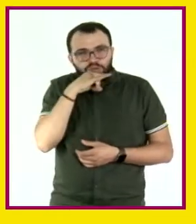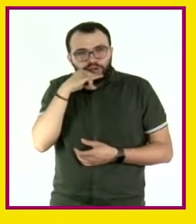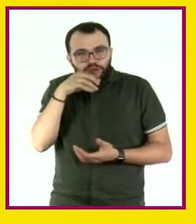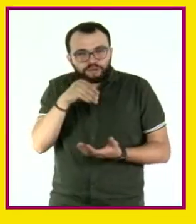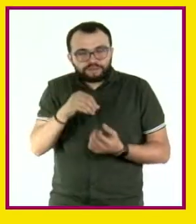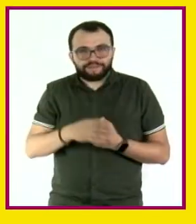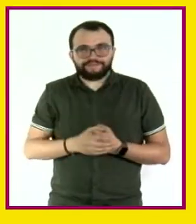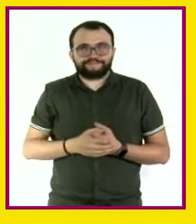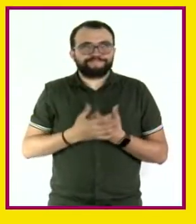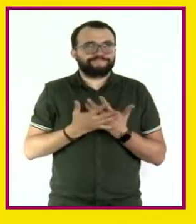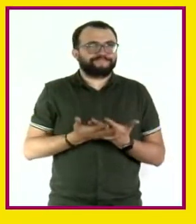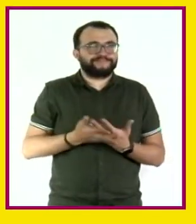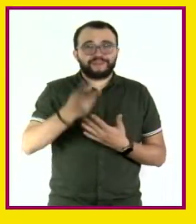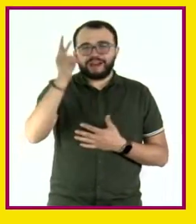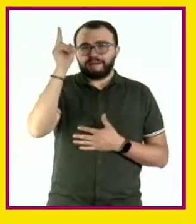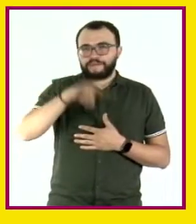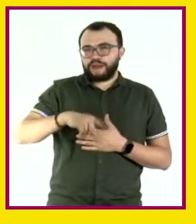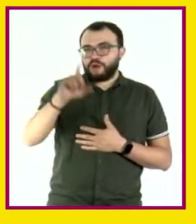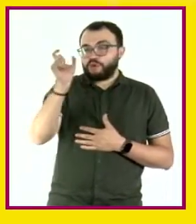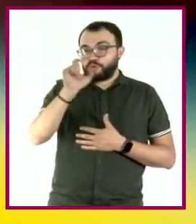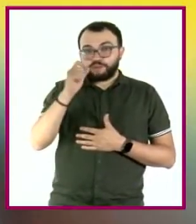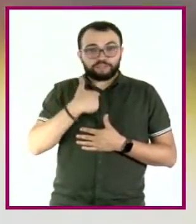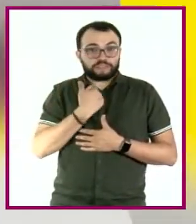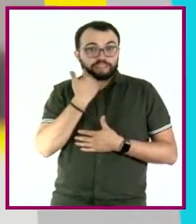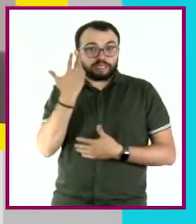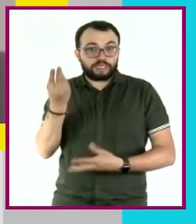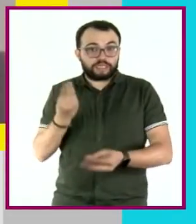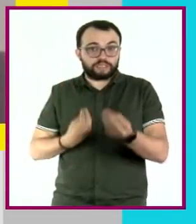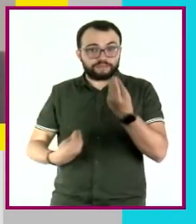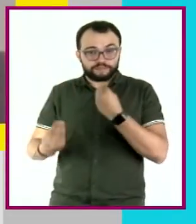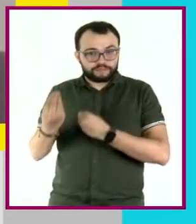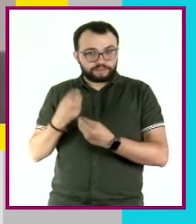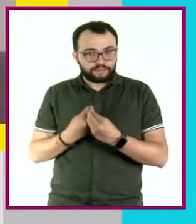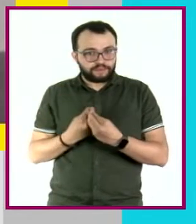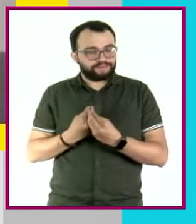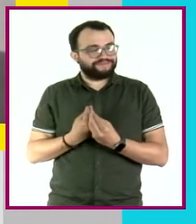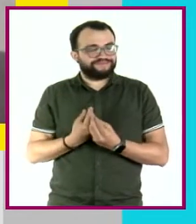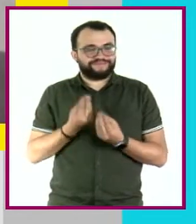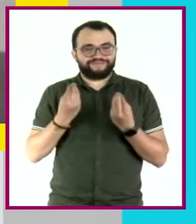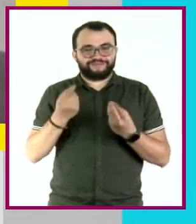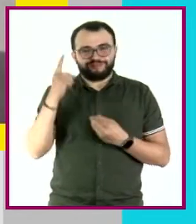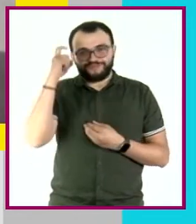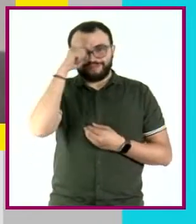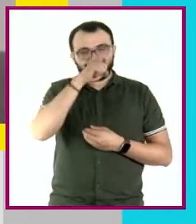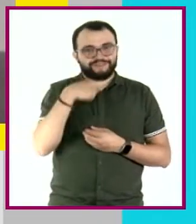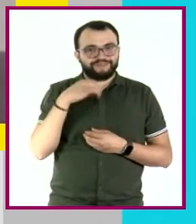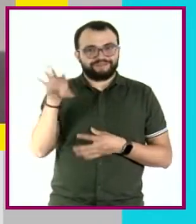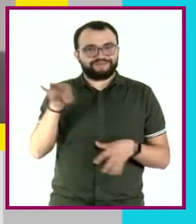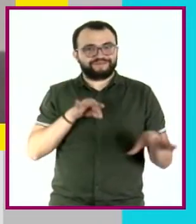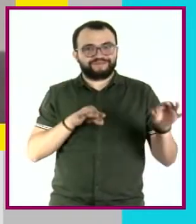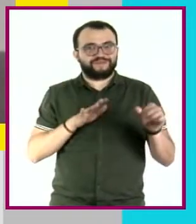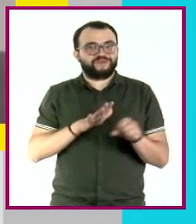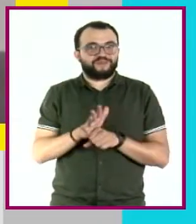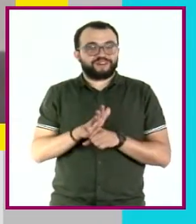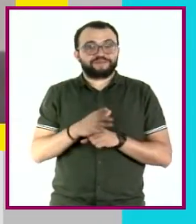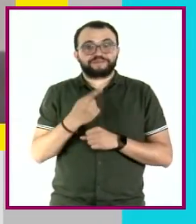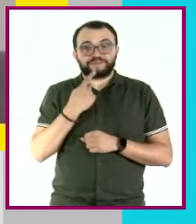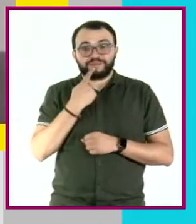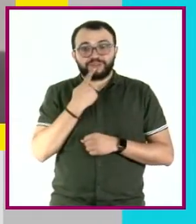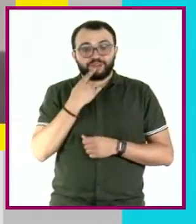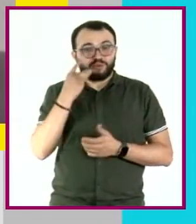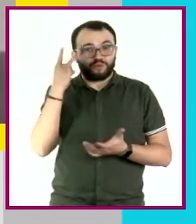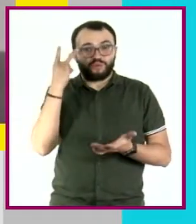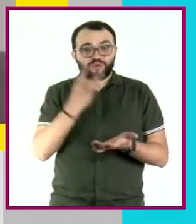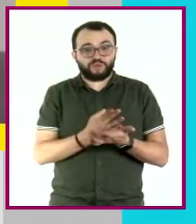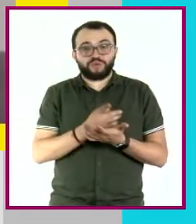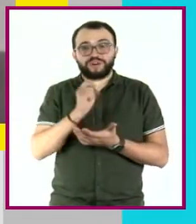es que cuando se trata de alimentación, es muy difícil decidir. El sabor único